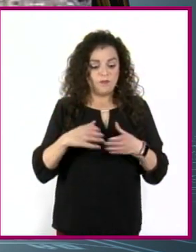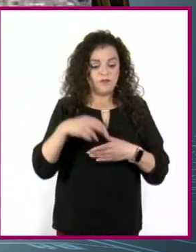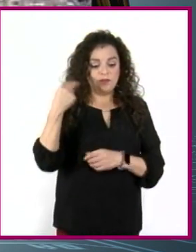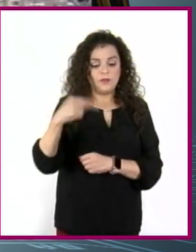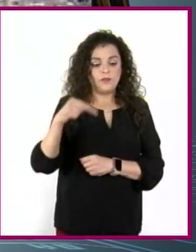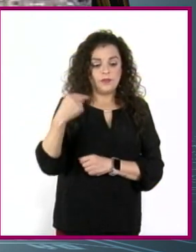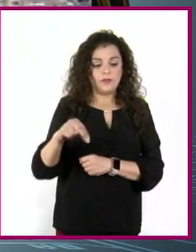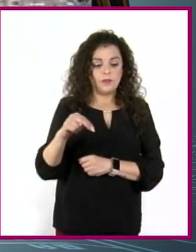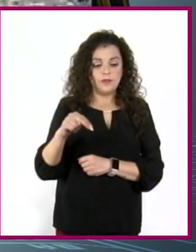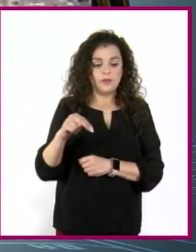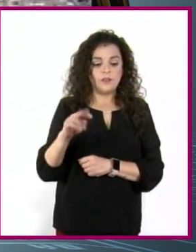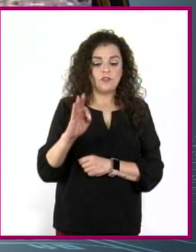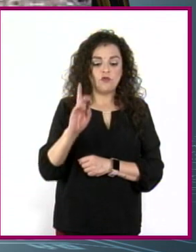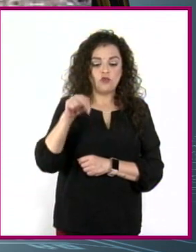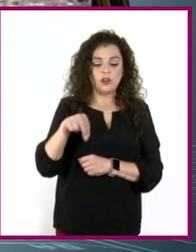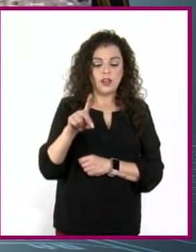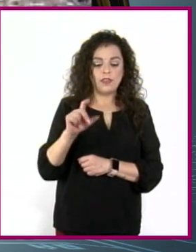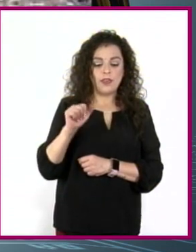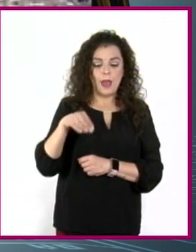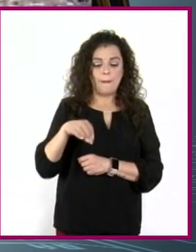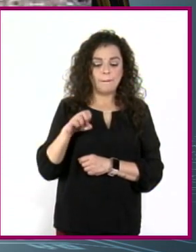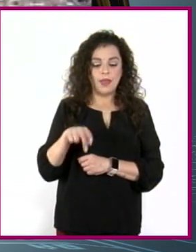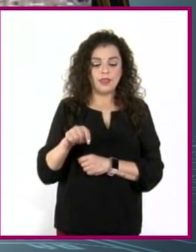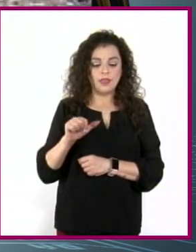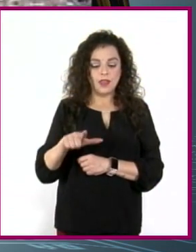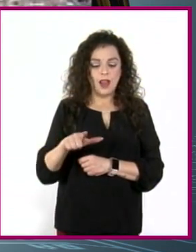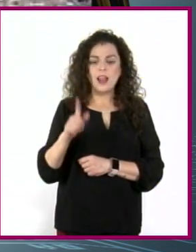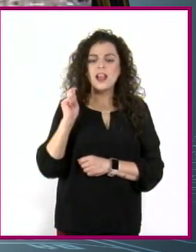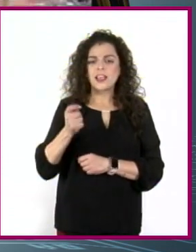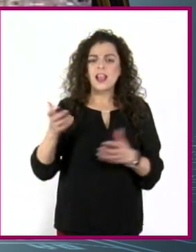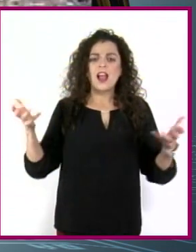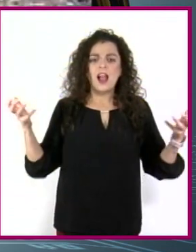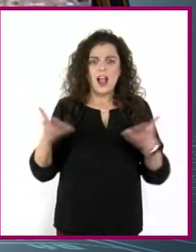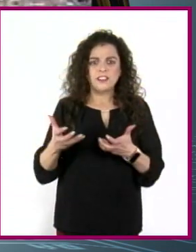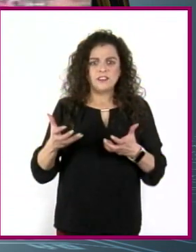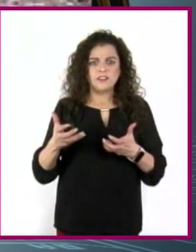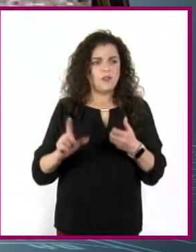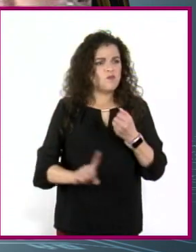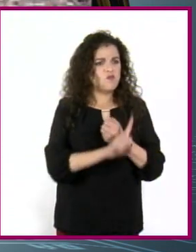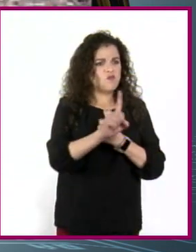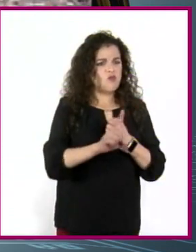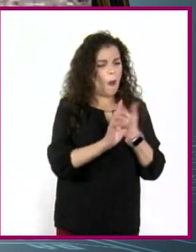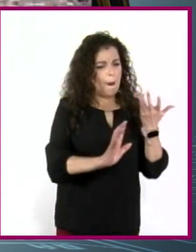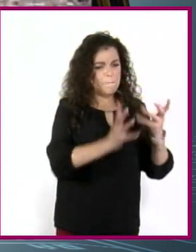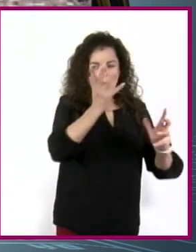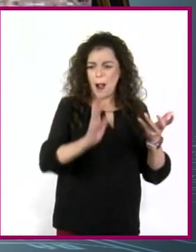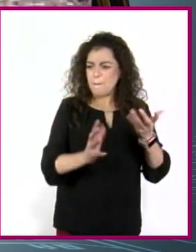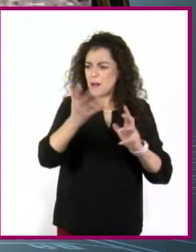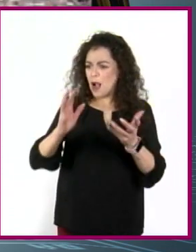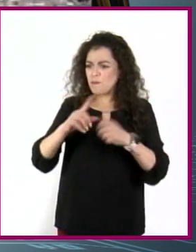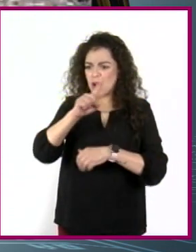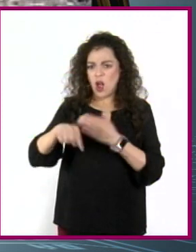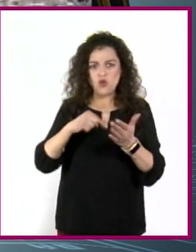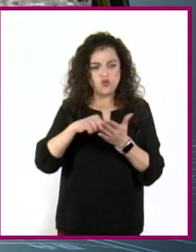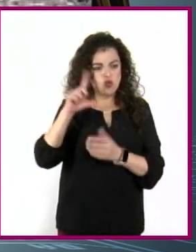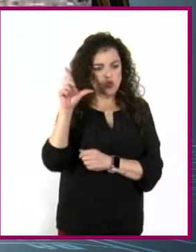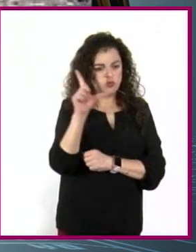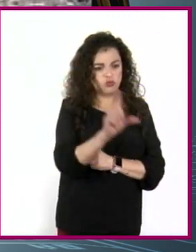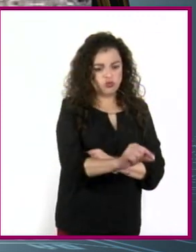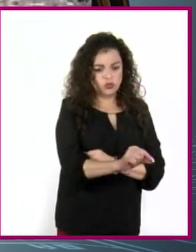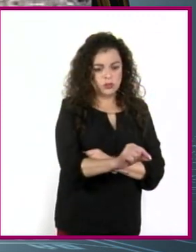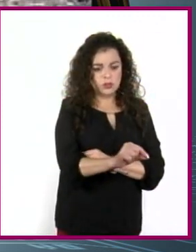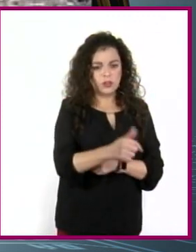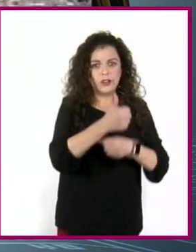Fundamental que se dedican a cambiar la dinámica violenta de las zonas marginadas de esta ciudad tan